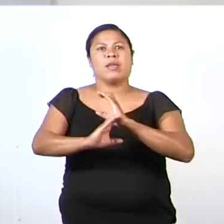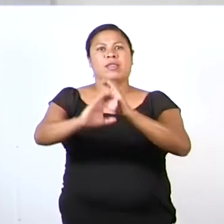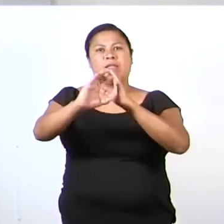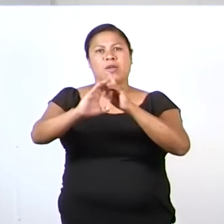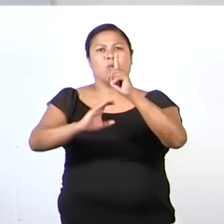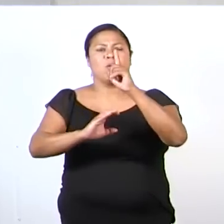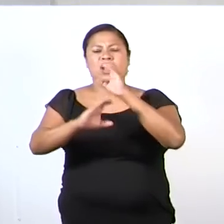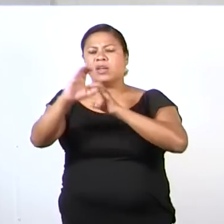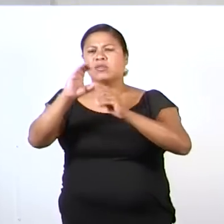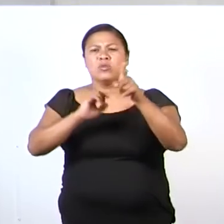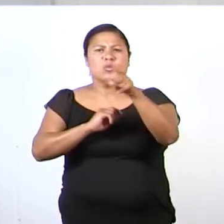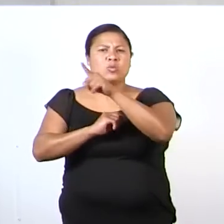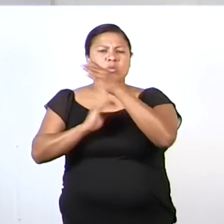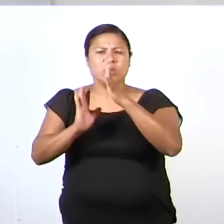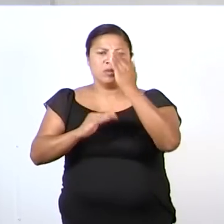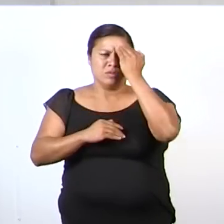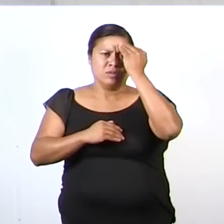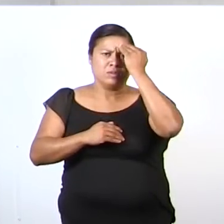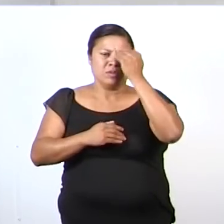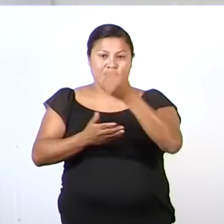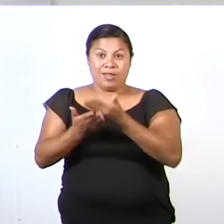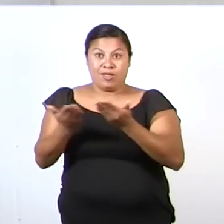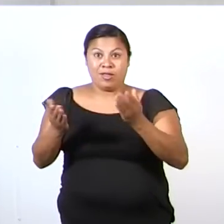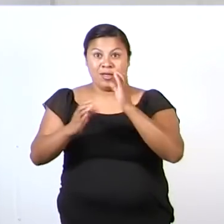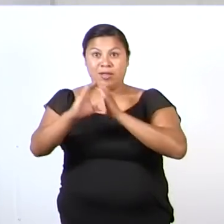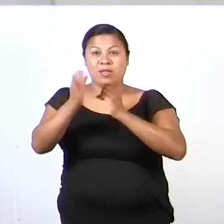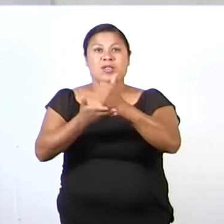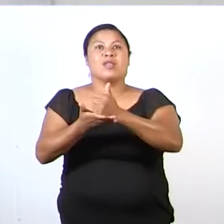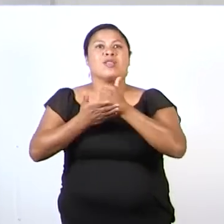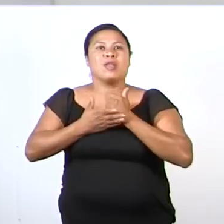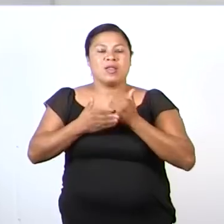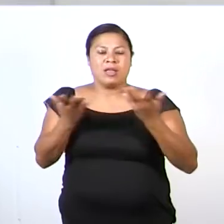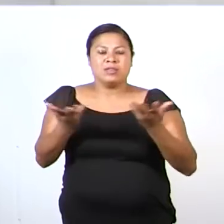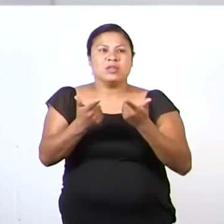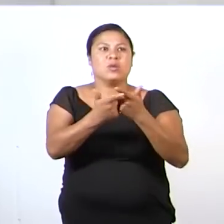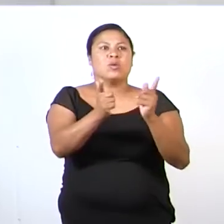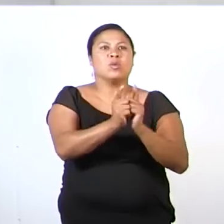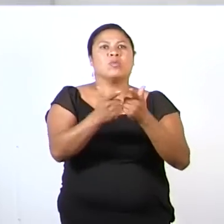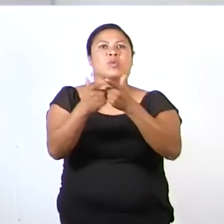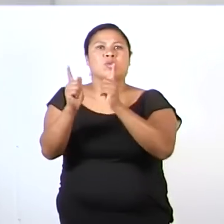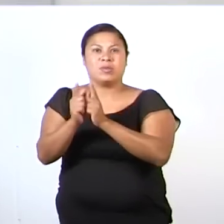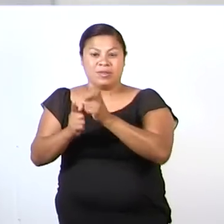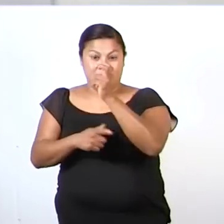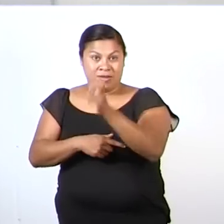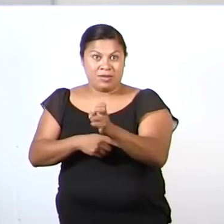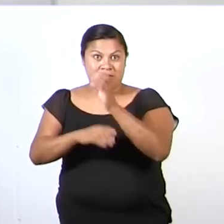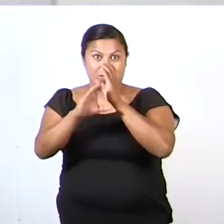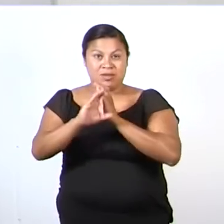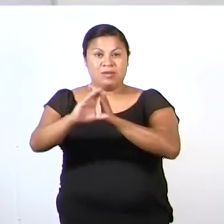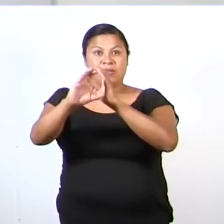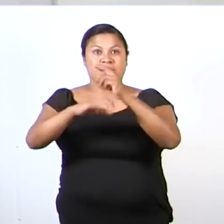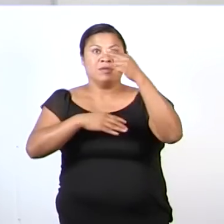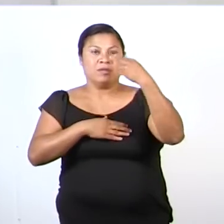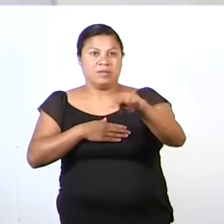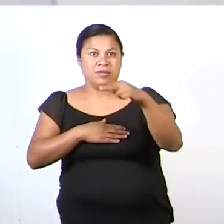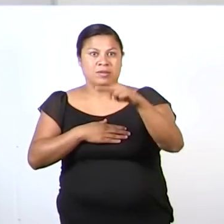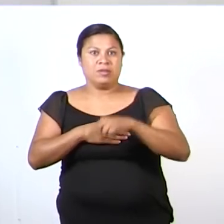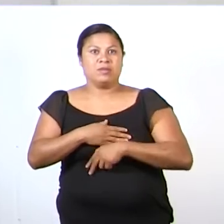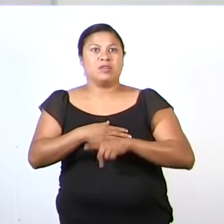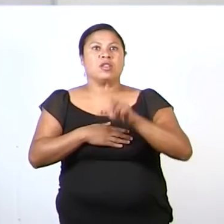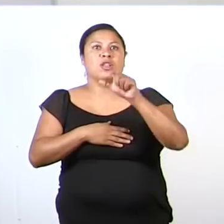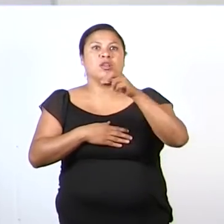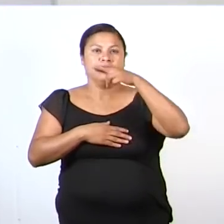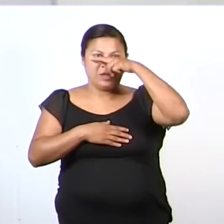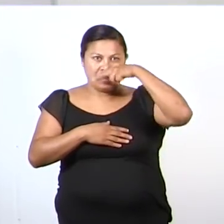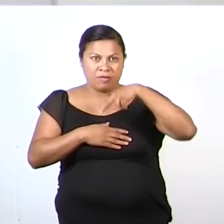canción muy común que nos ayudará a formar colecciones. Esta canción se llama Los Elefantes.